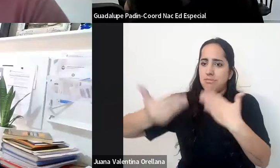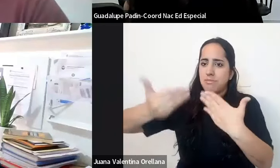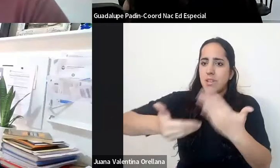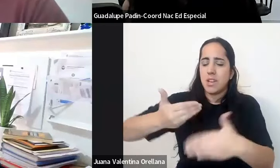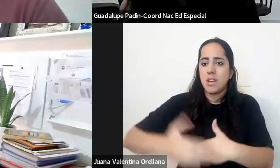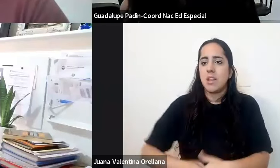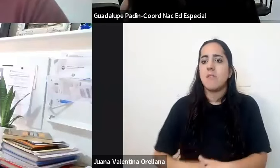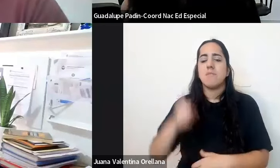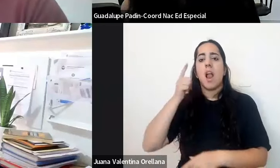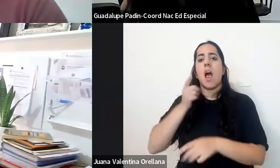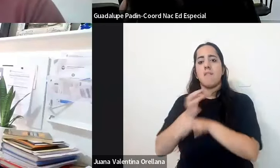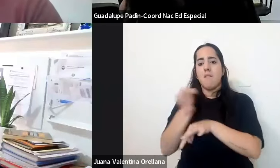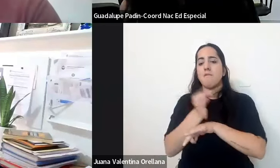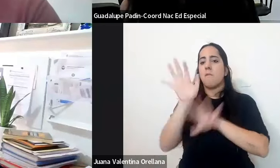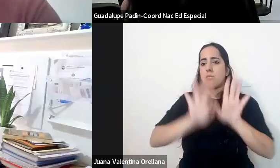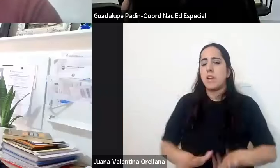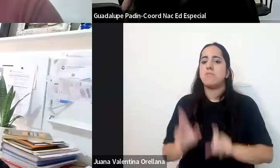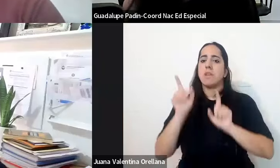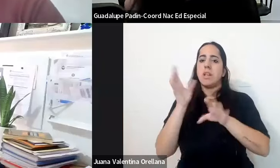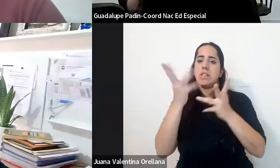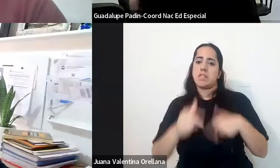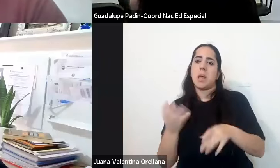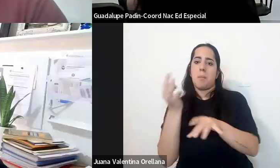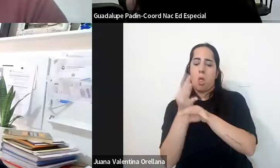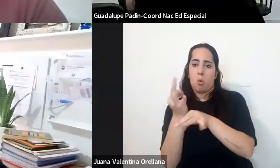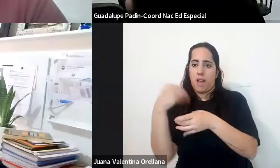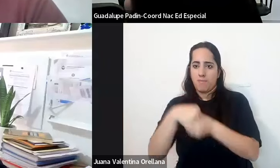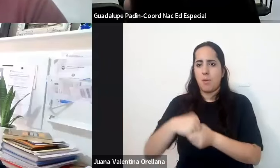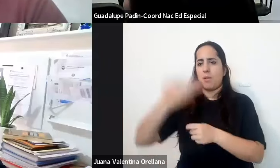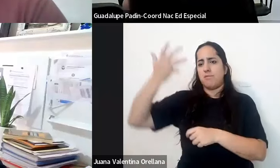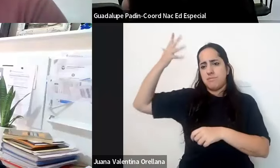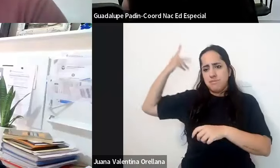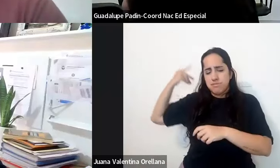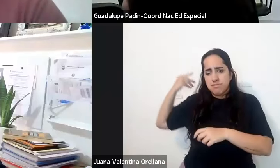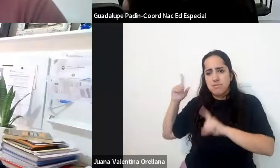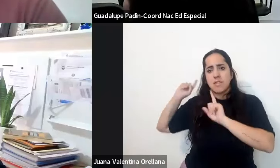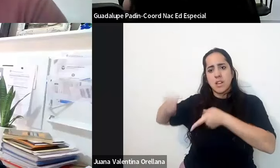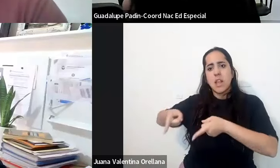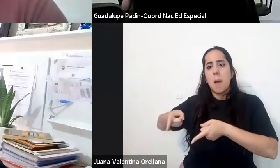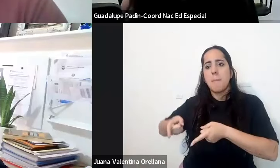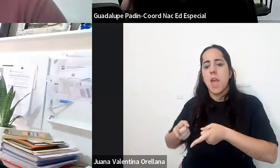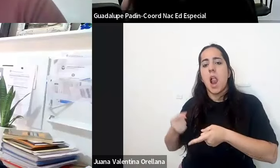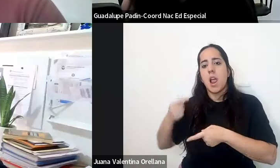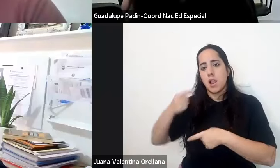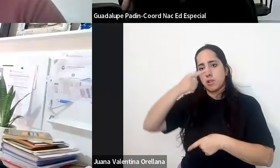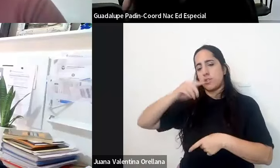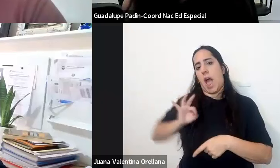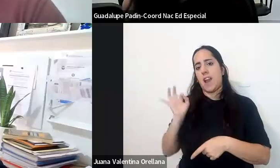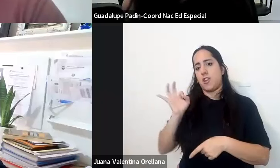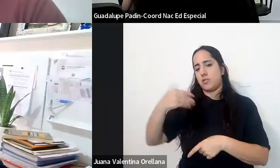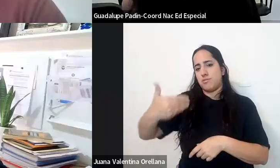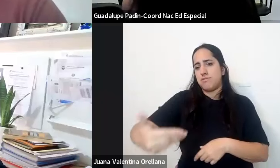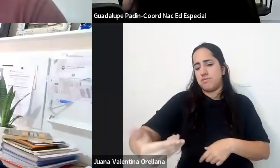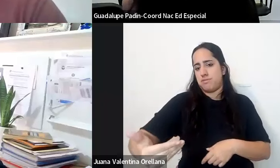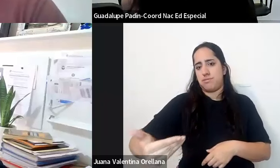en la formación y en el sistema educativo desde los inicios pero particularmente en los últimos años en el marco de